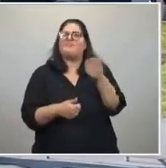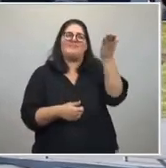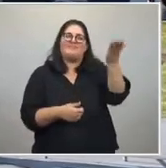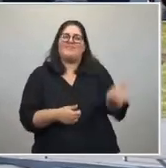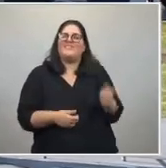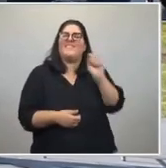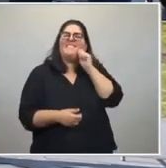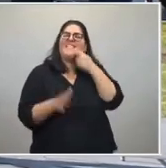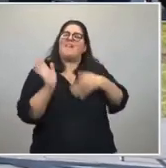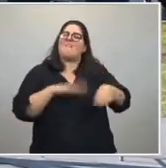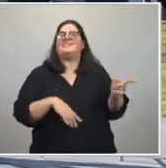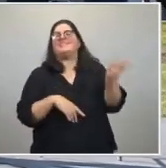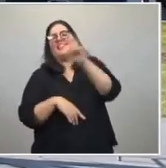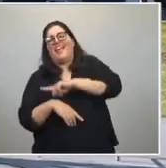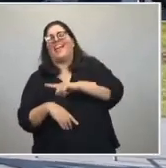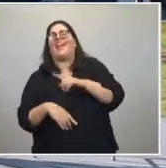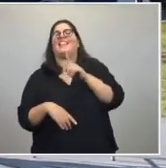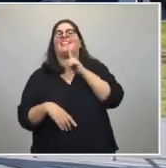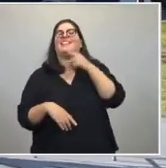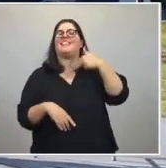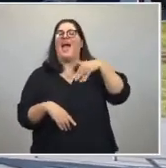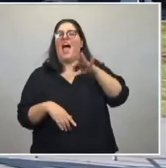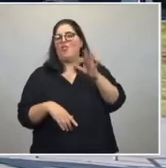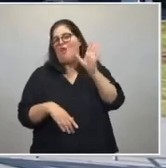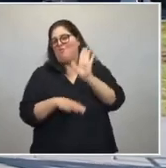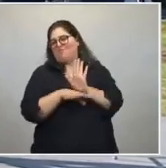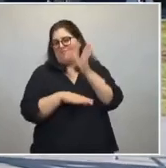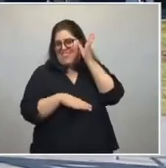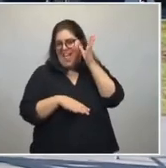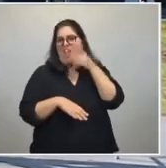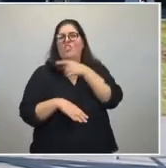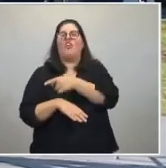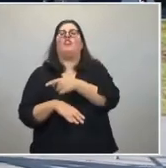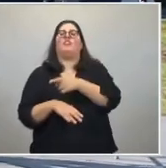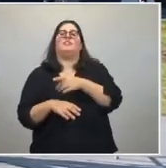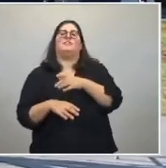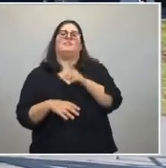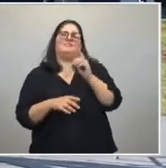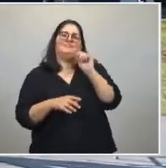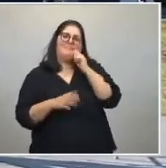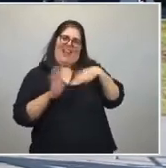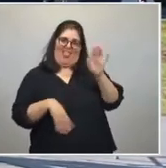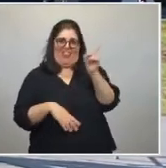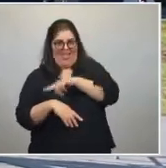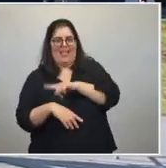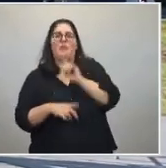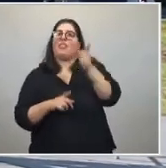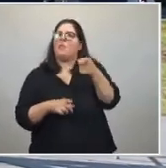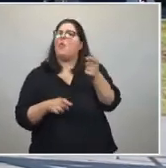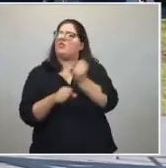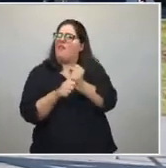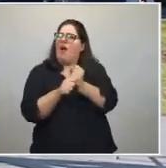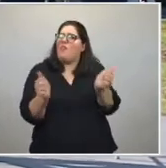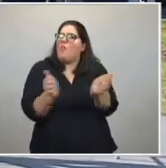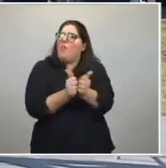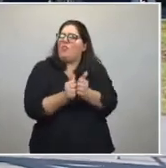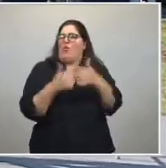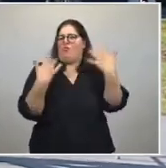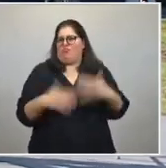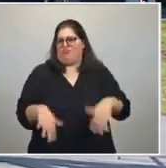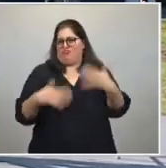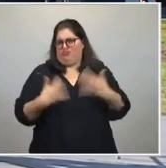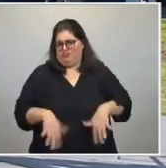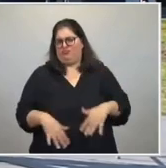más linda que el Tano, sino que además laburás a la par de él y eso vale mucho.